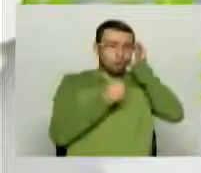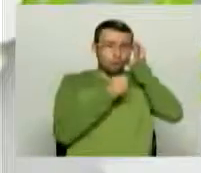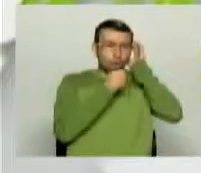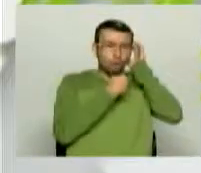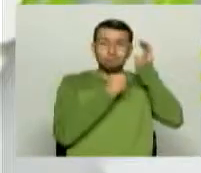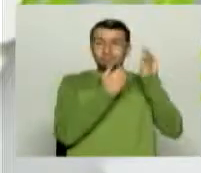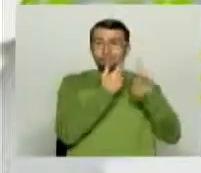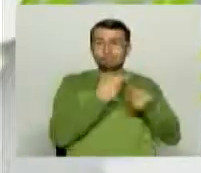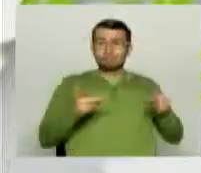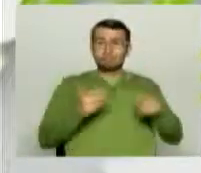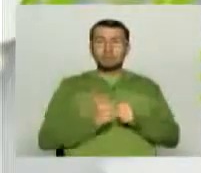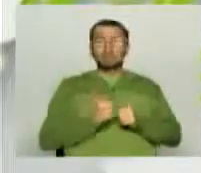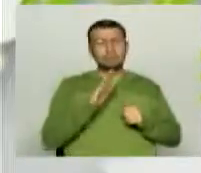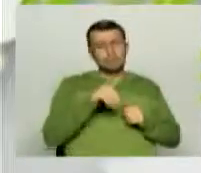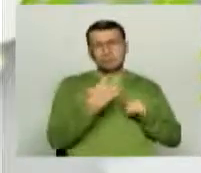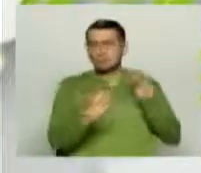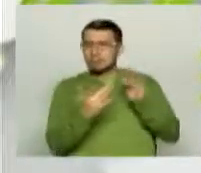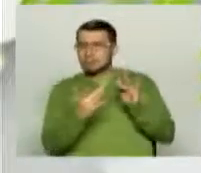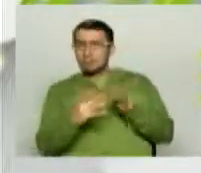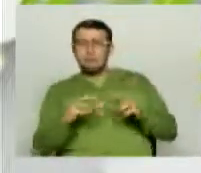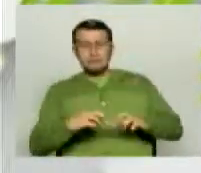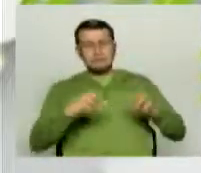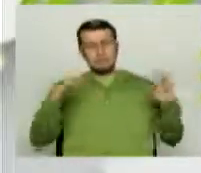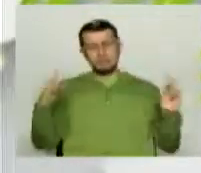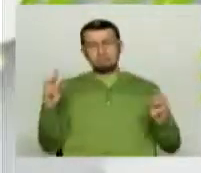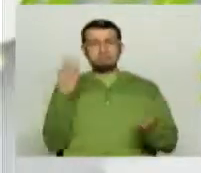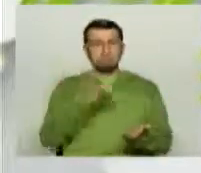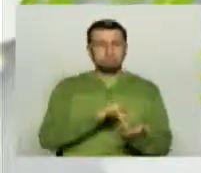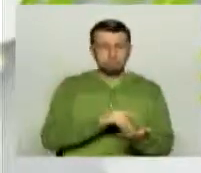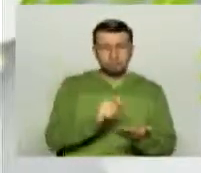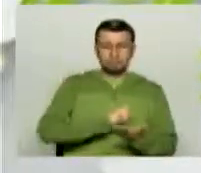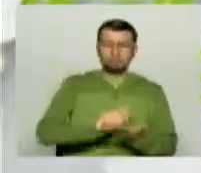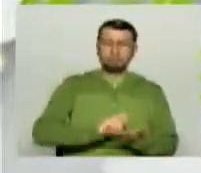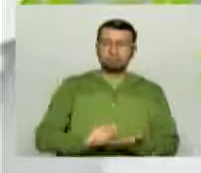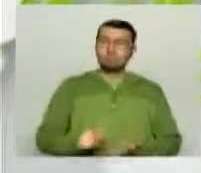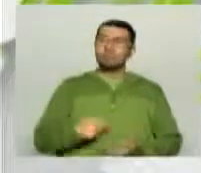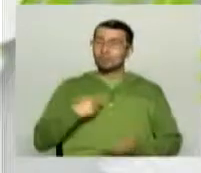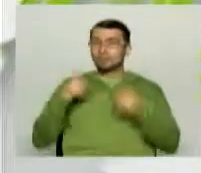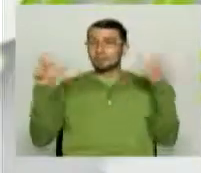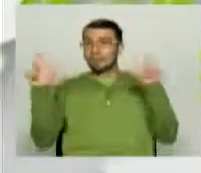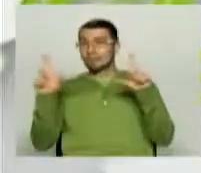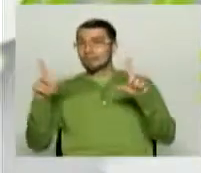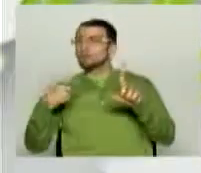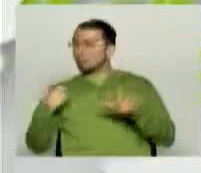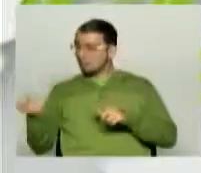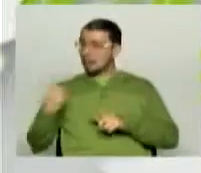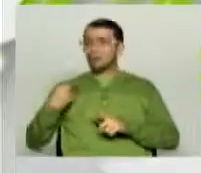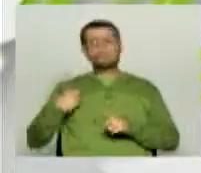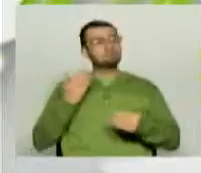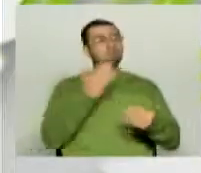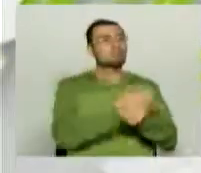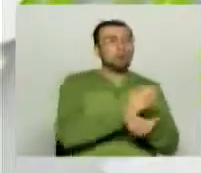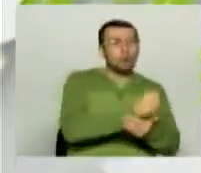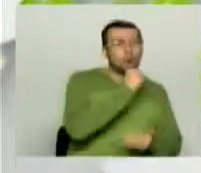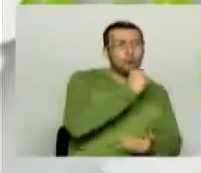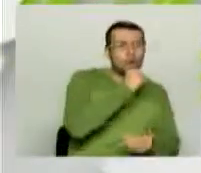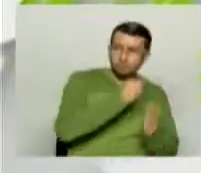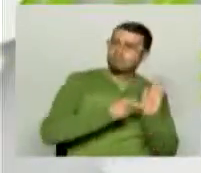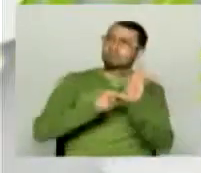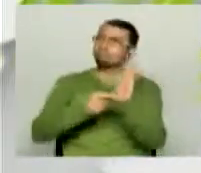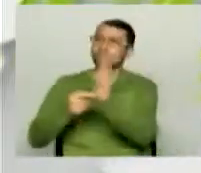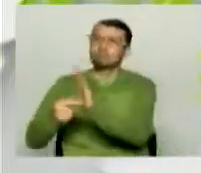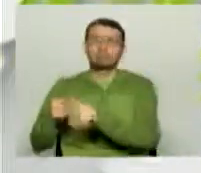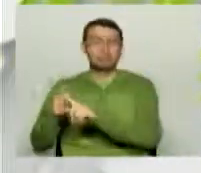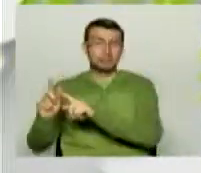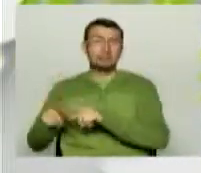otras actividades, con prensa escrita, televisión, he sido corresponsal de algunos medios de carácter nacional escritos,